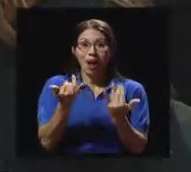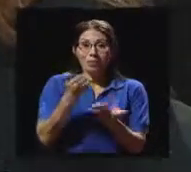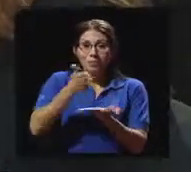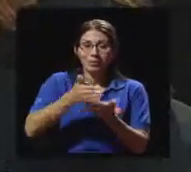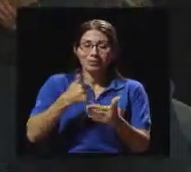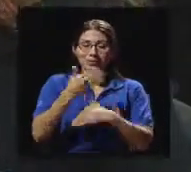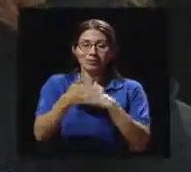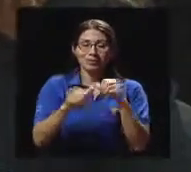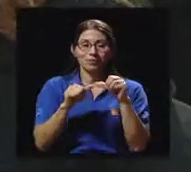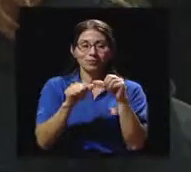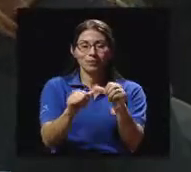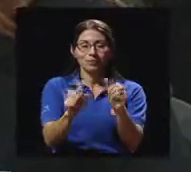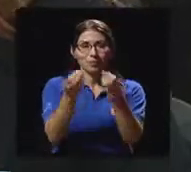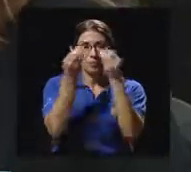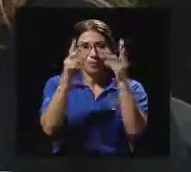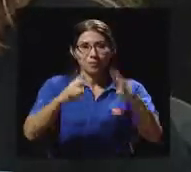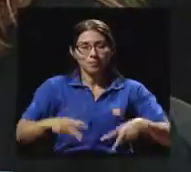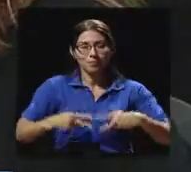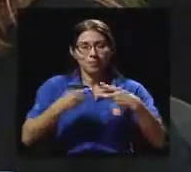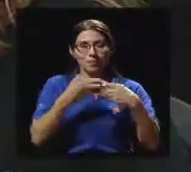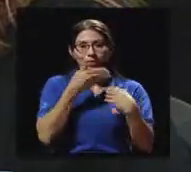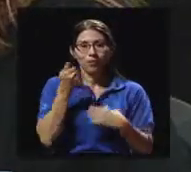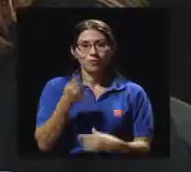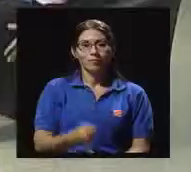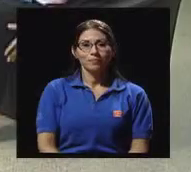una pausa para luego regresar con más de Vivir Mejor.